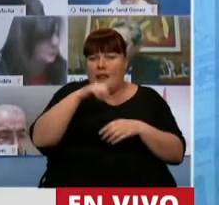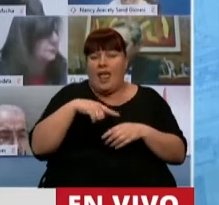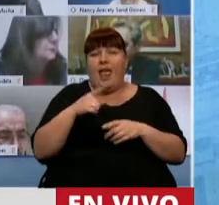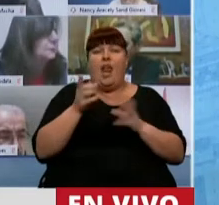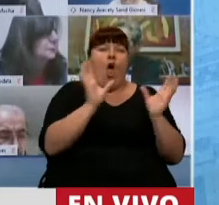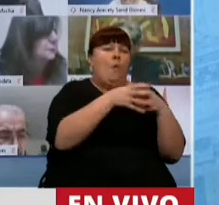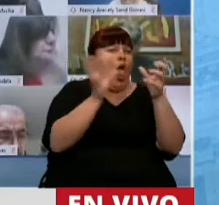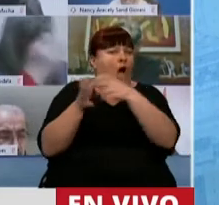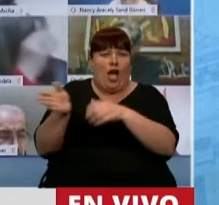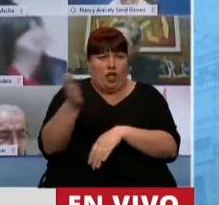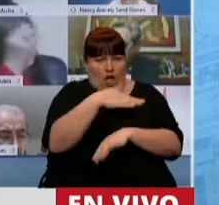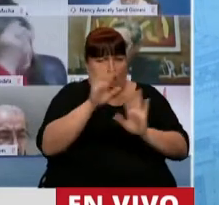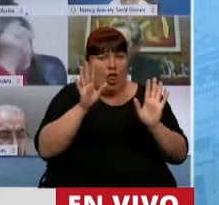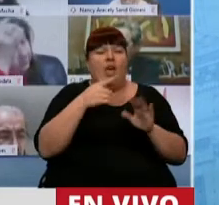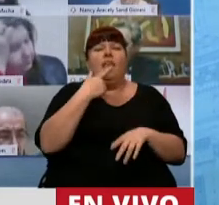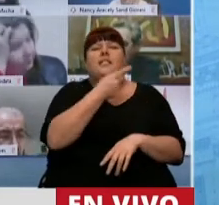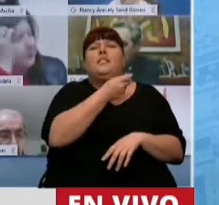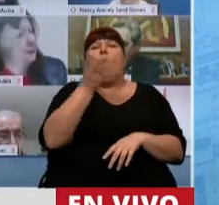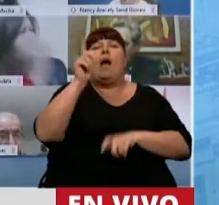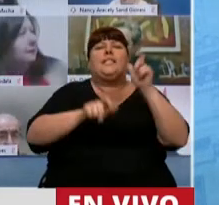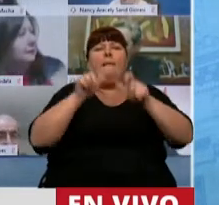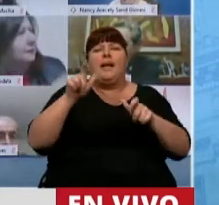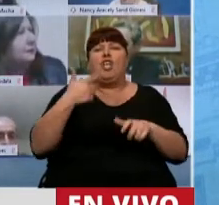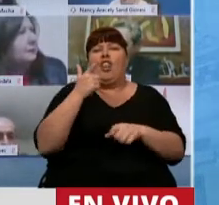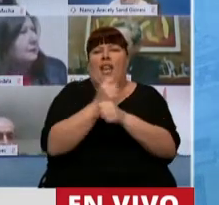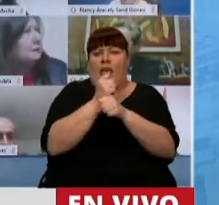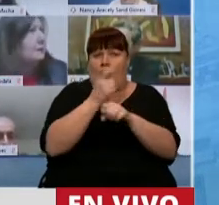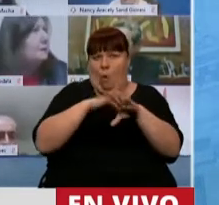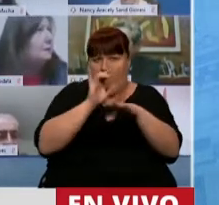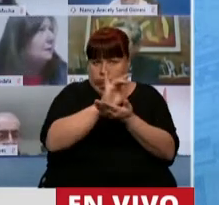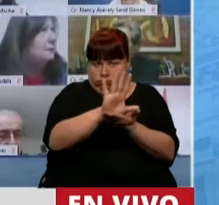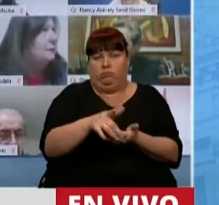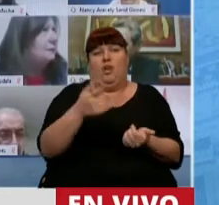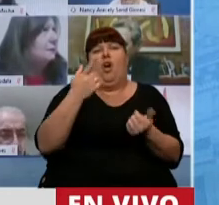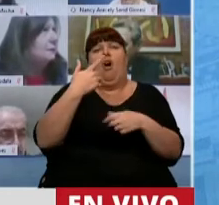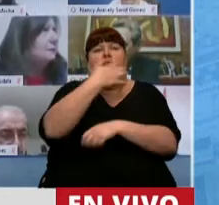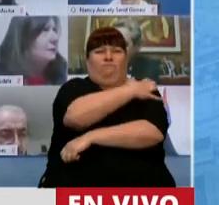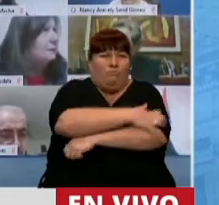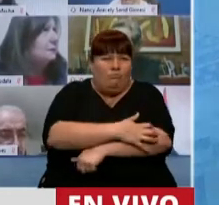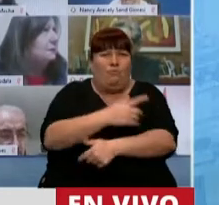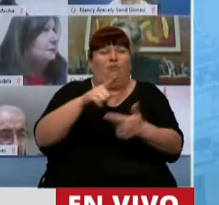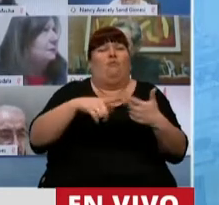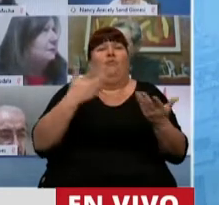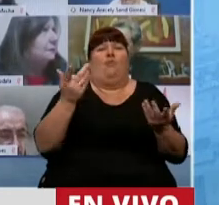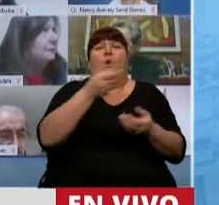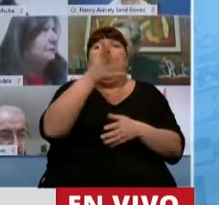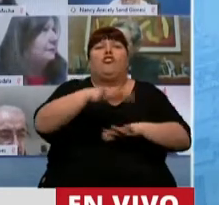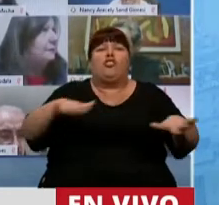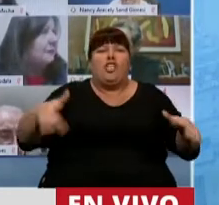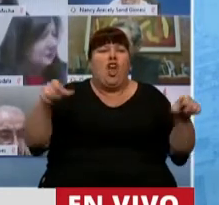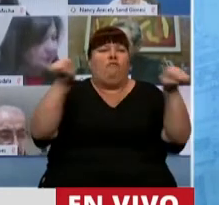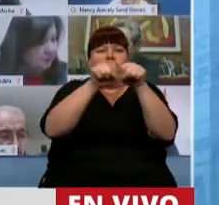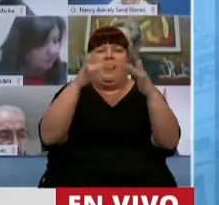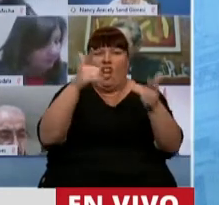de uno u otro bloque, la cantidad de gente que se ha quedado sin trabajo, que está en situación de vulnerabilidad, los chicos que no tienen